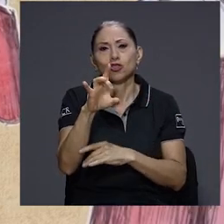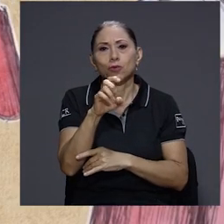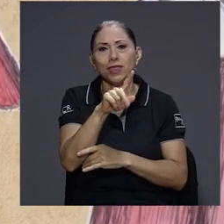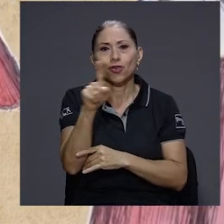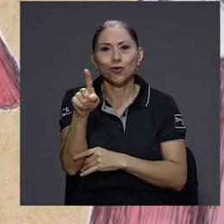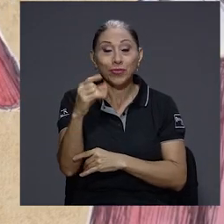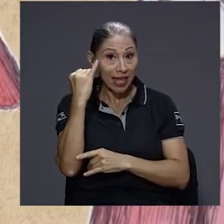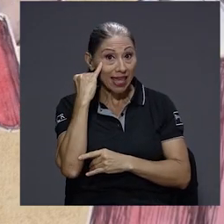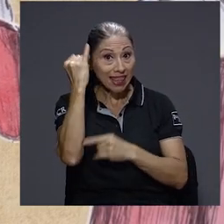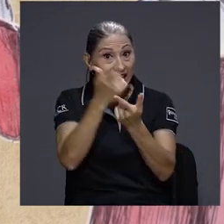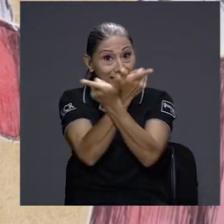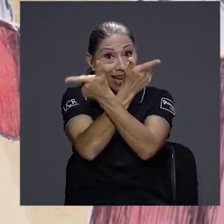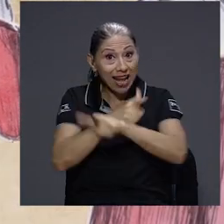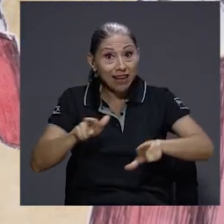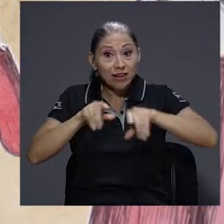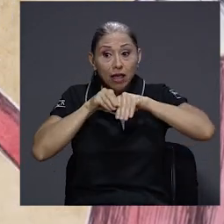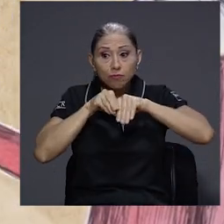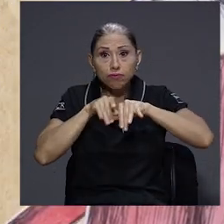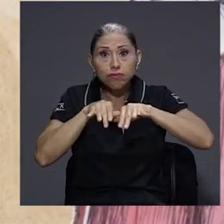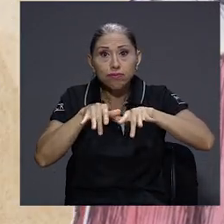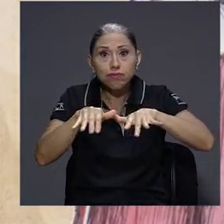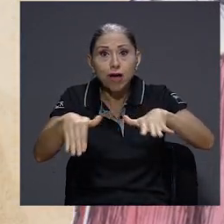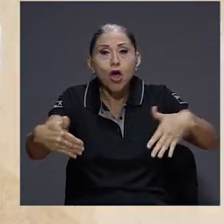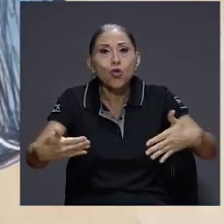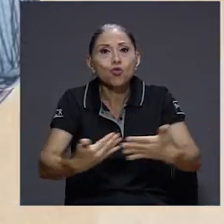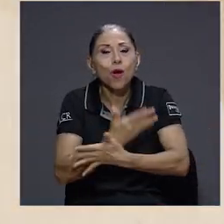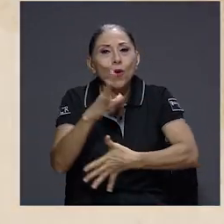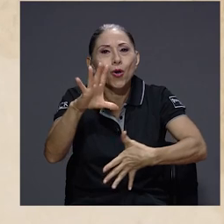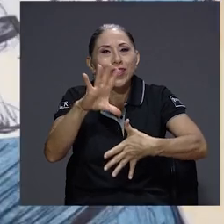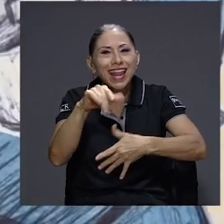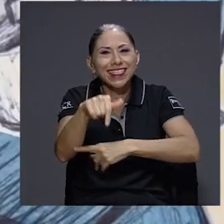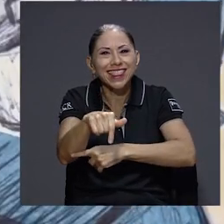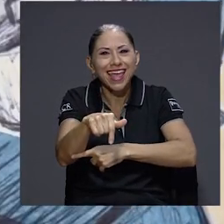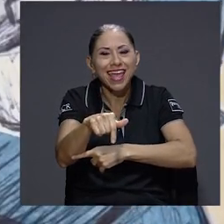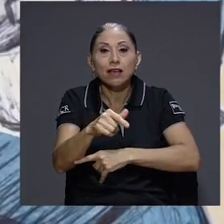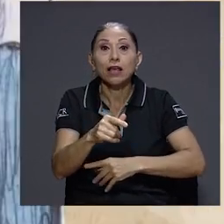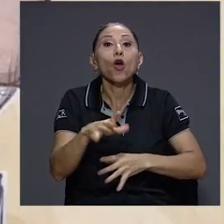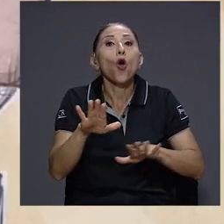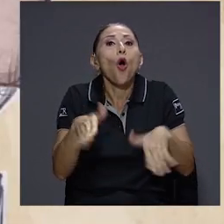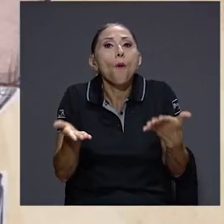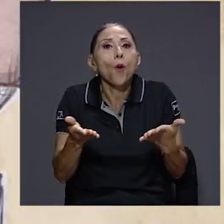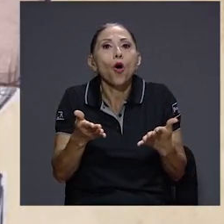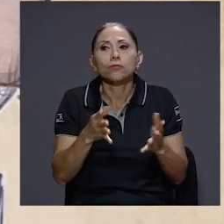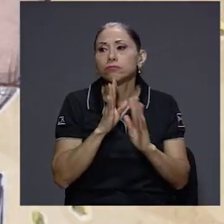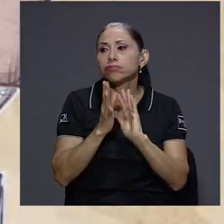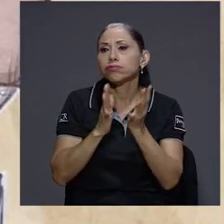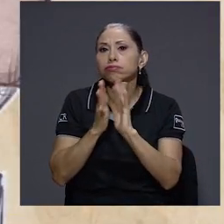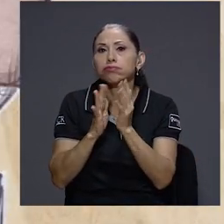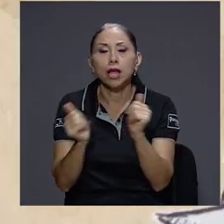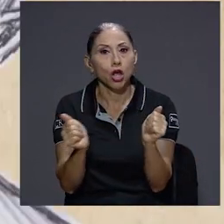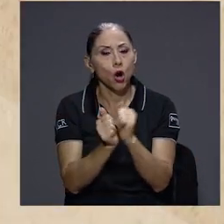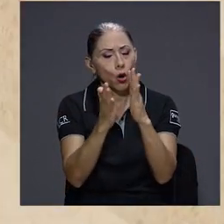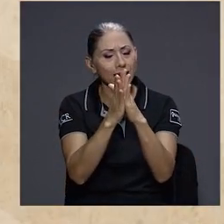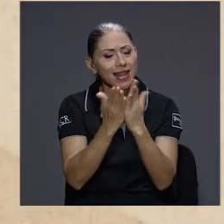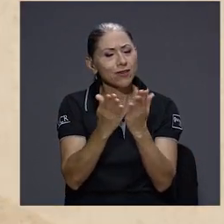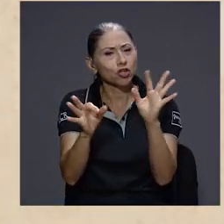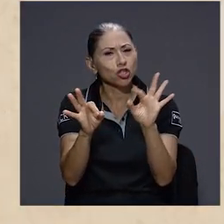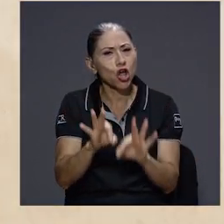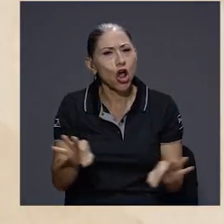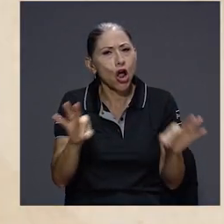sobre la libertad llegaron a los territorios del nuevo continente de manera verbal y por libros trascendentales de la época.